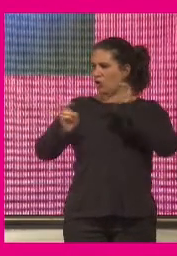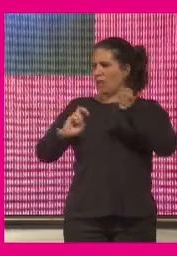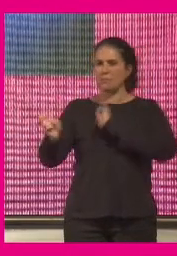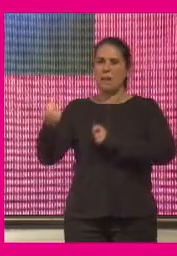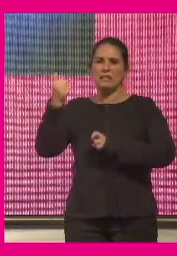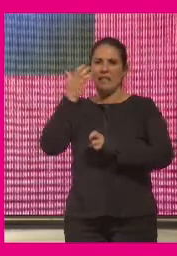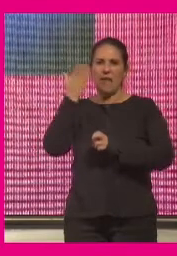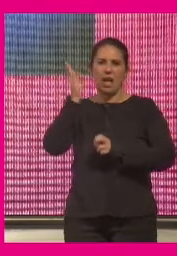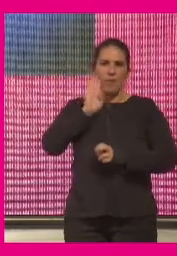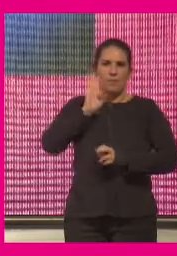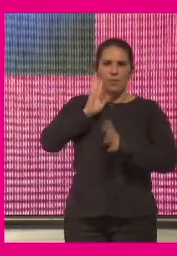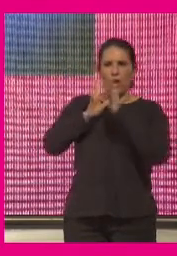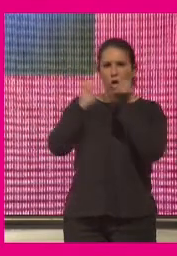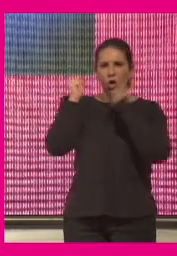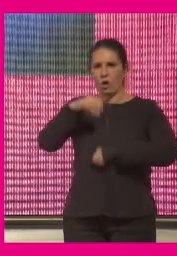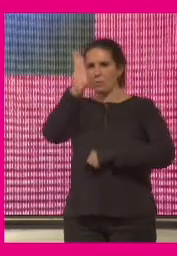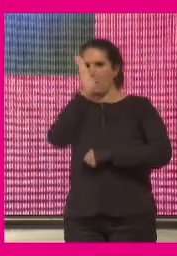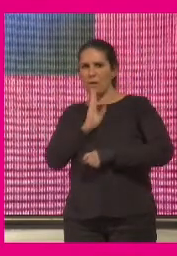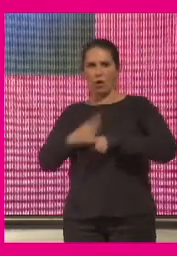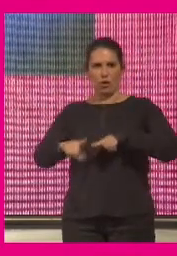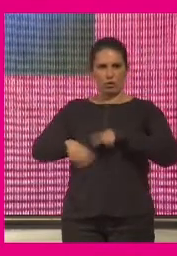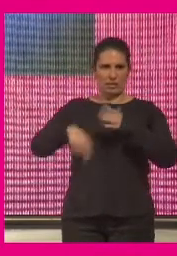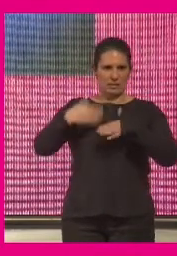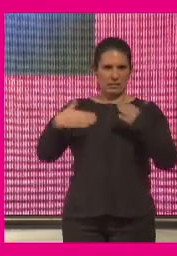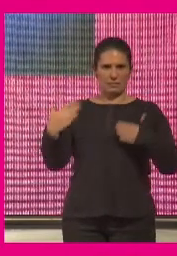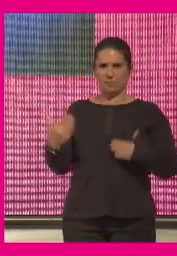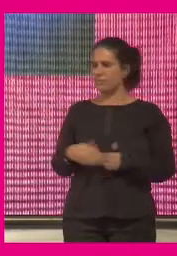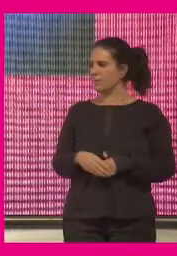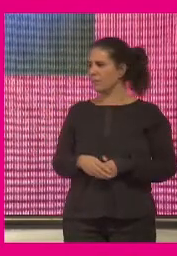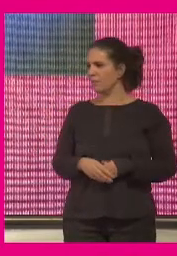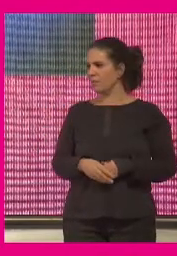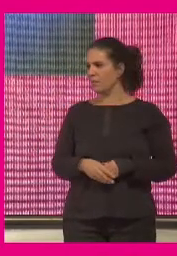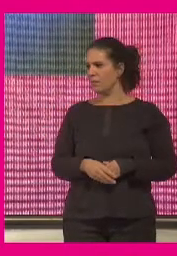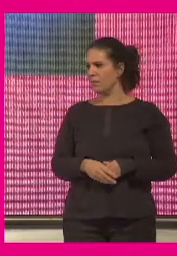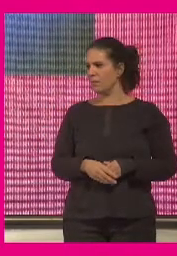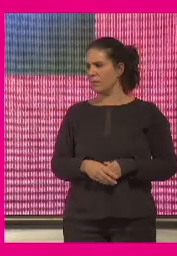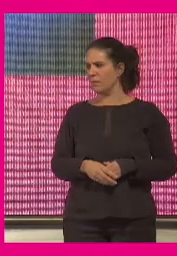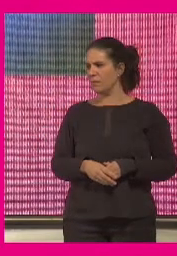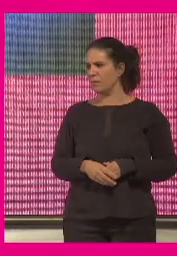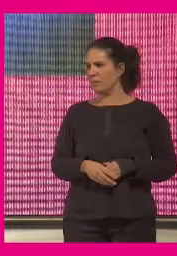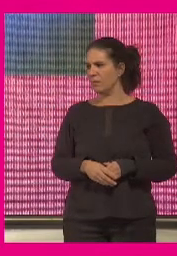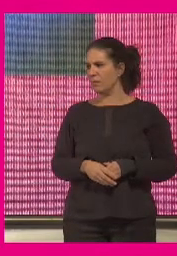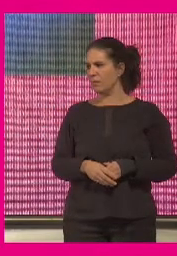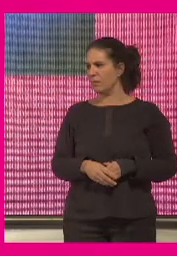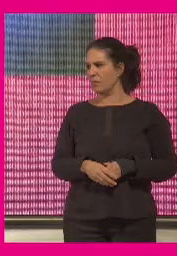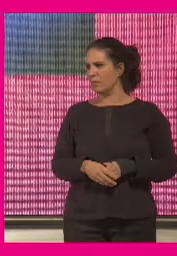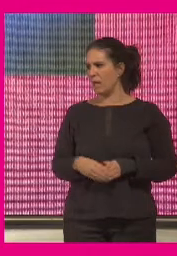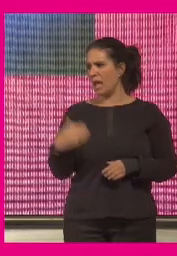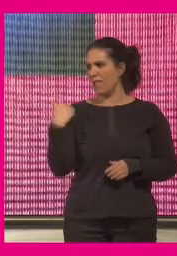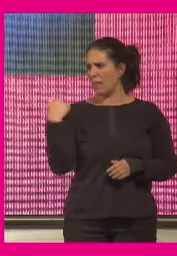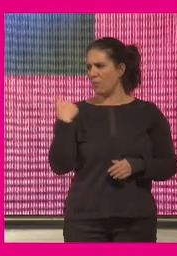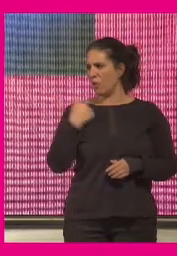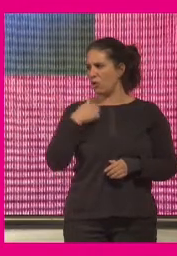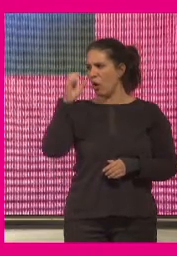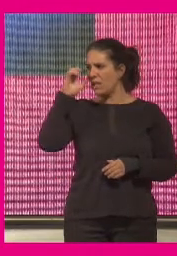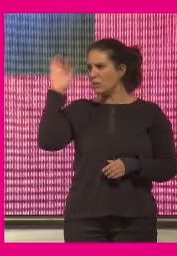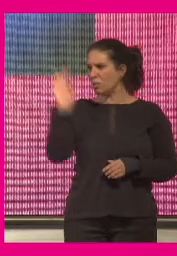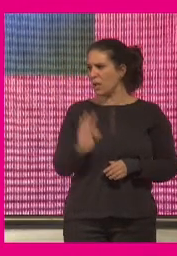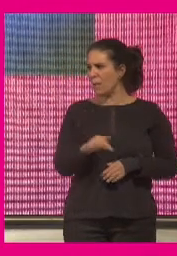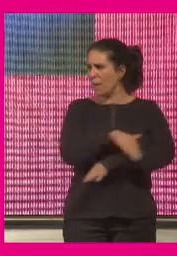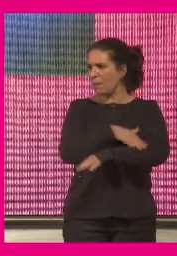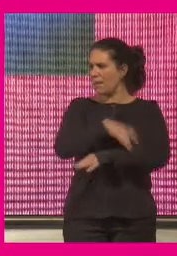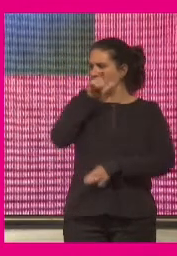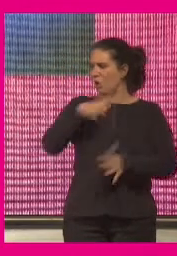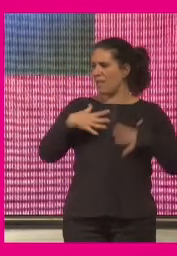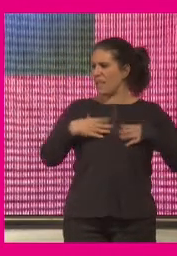conspiración o yo creo que yo diría dos cosas los hace poco escuchaba el ministro de